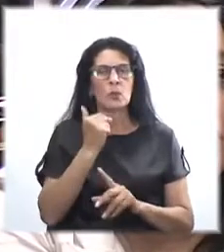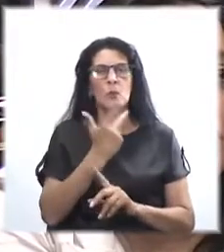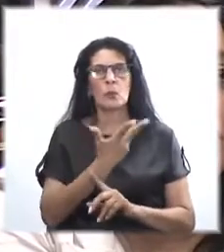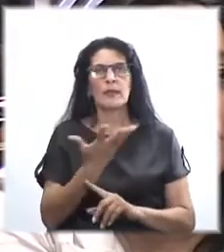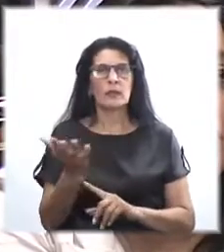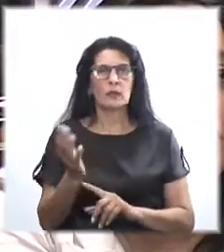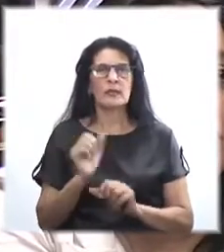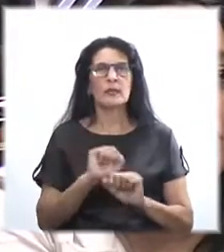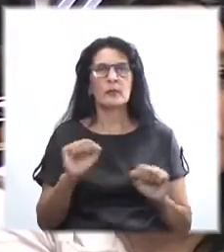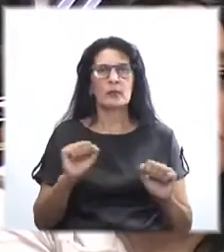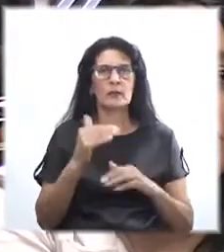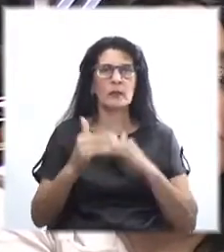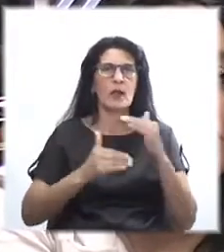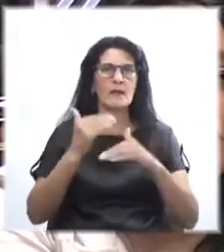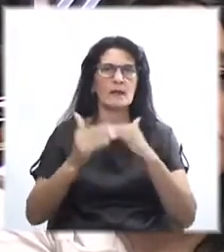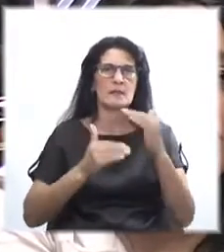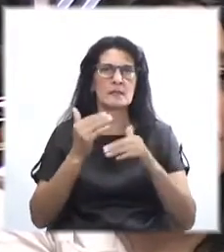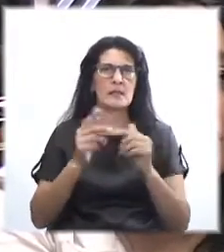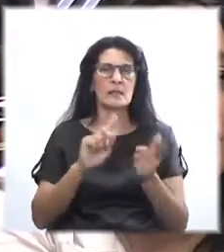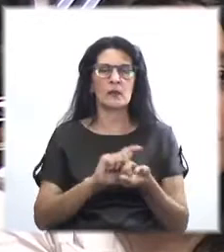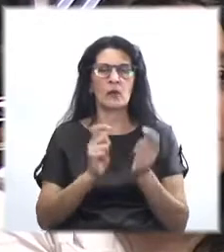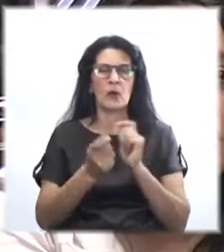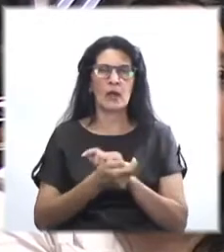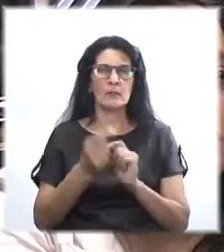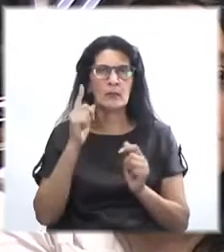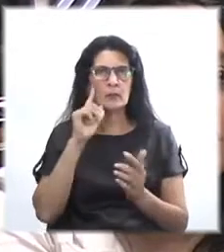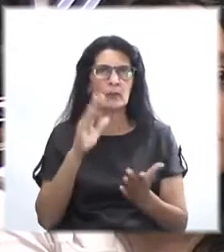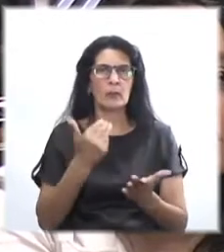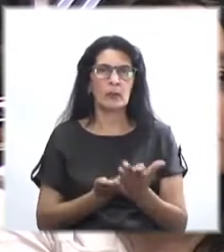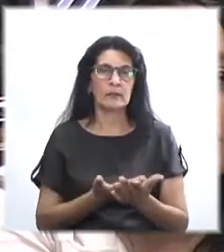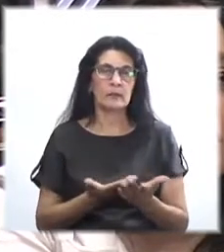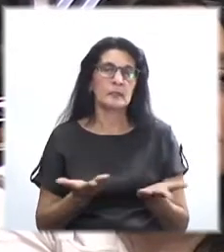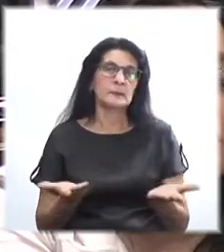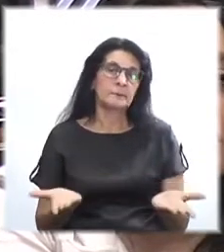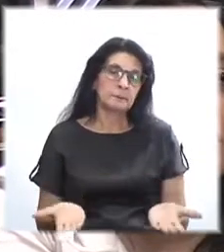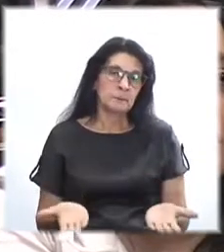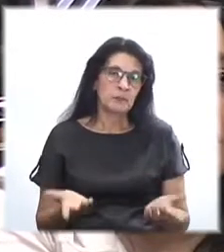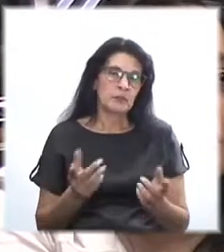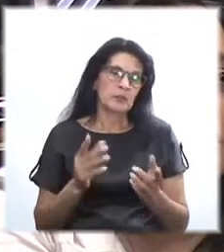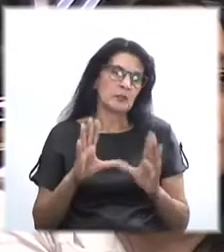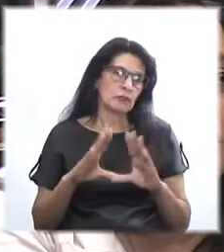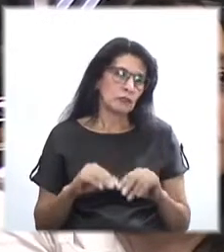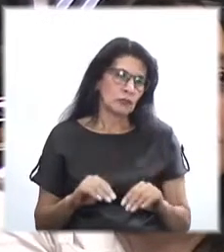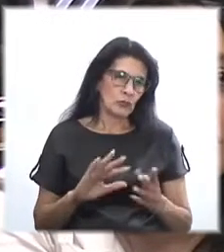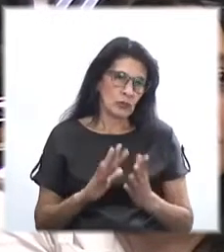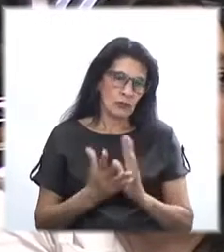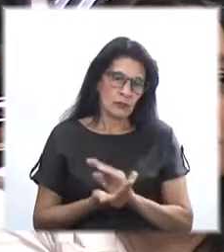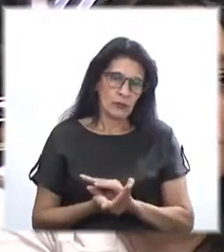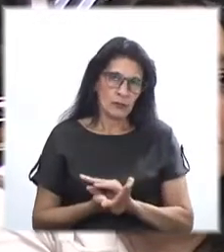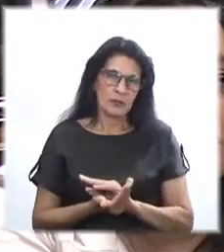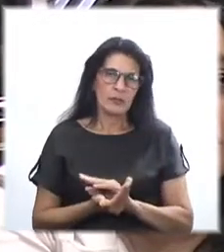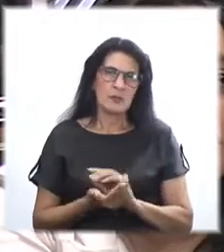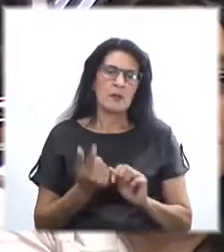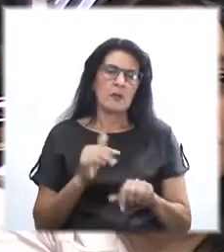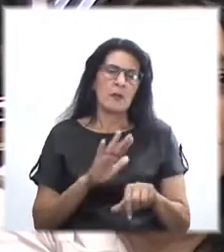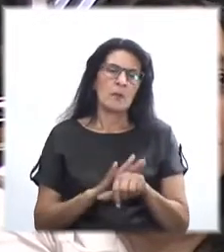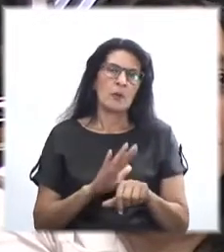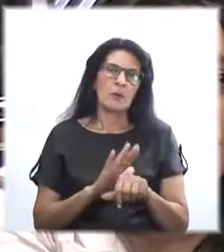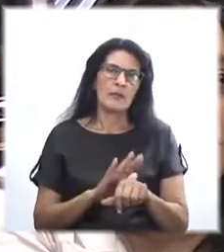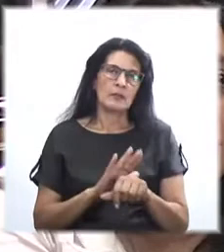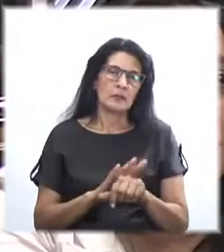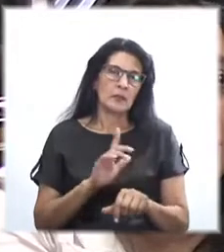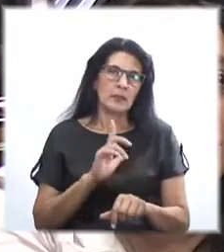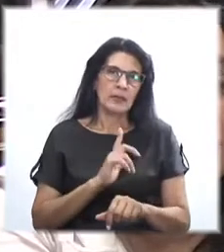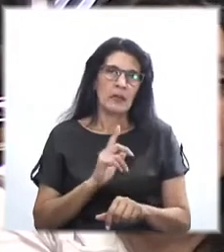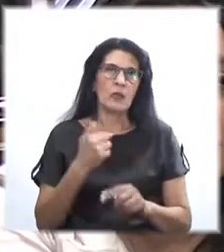pudiéramos avanzar en los cambios propuestos. Así que bueno, de todas formas, un momento muy esperado como